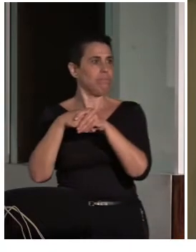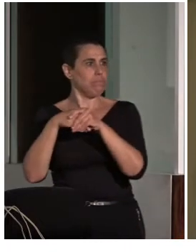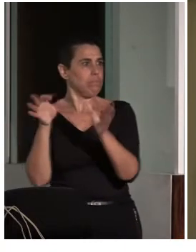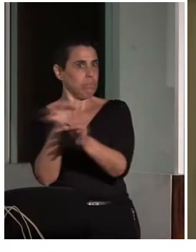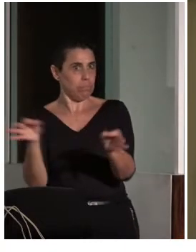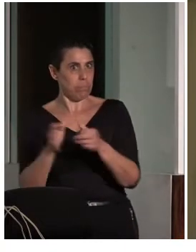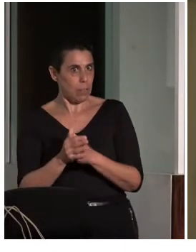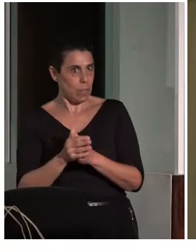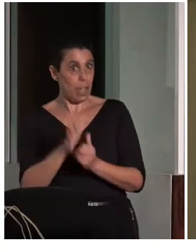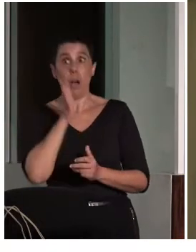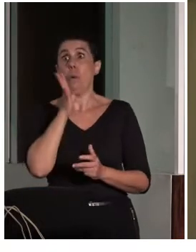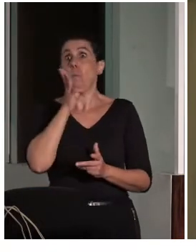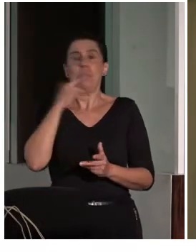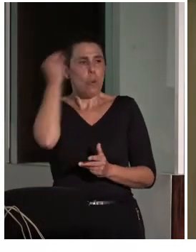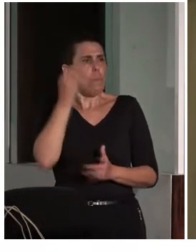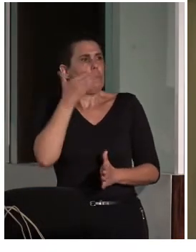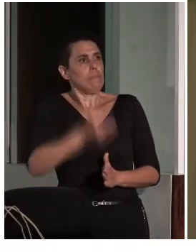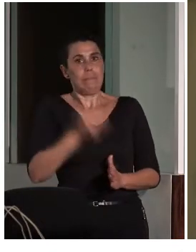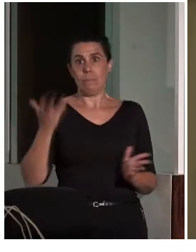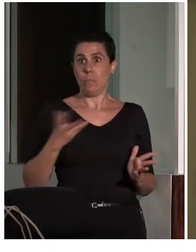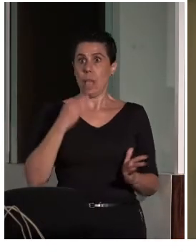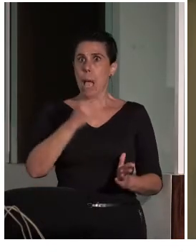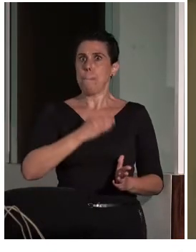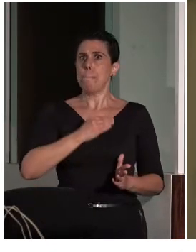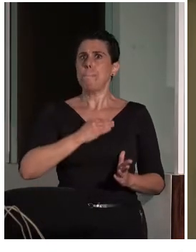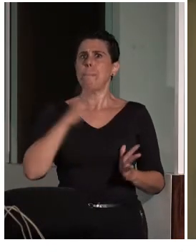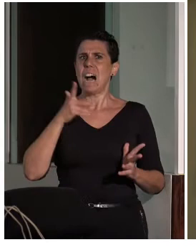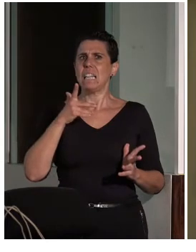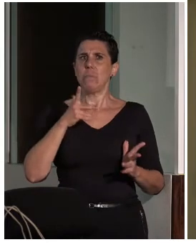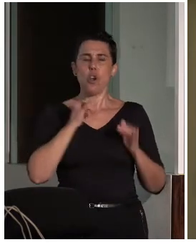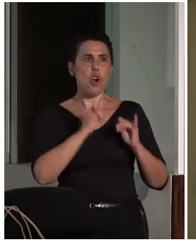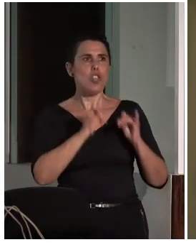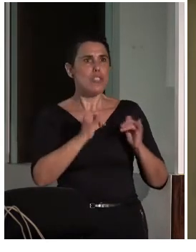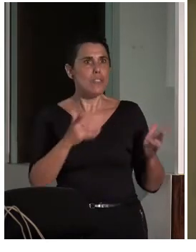El disfrute del patrimonio, si lo vemos desde la dimensión de las emociones,